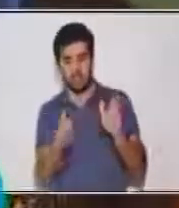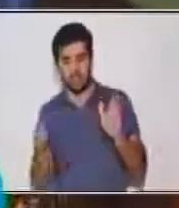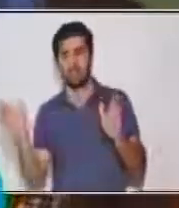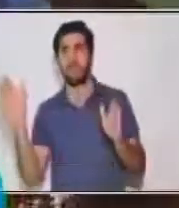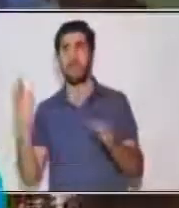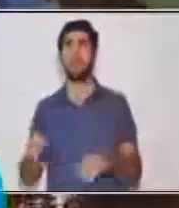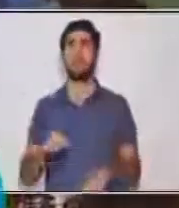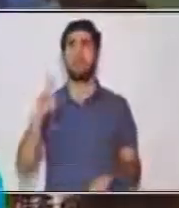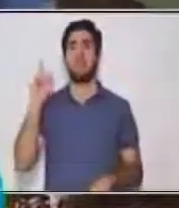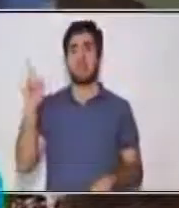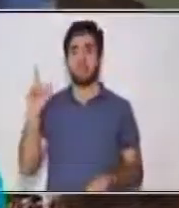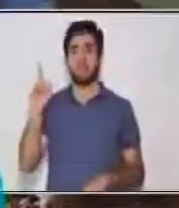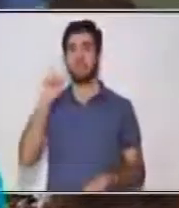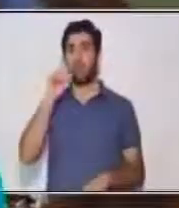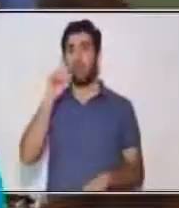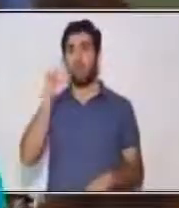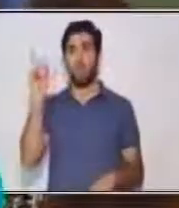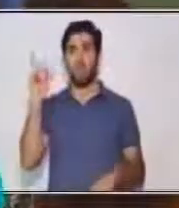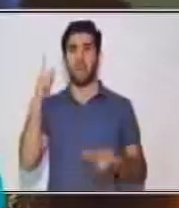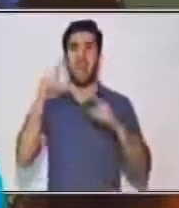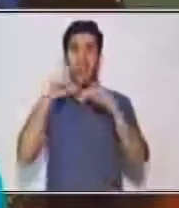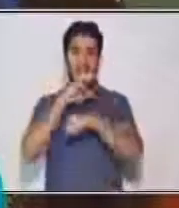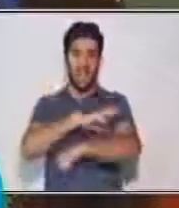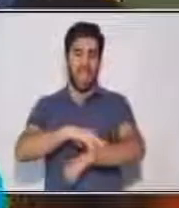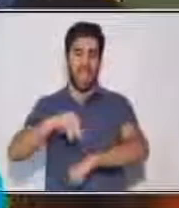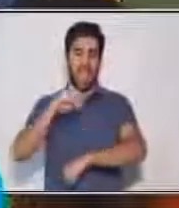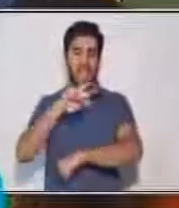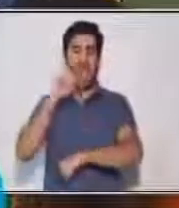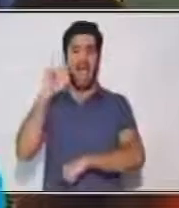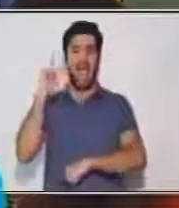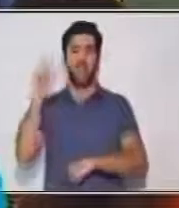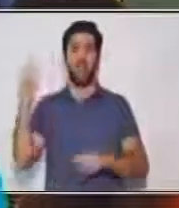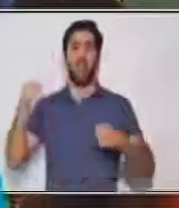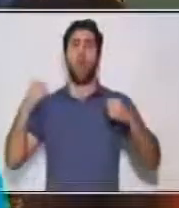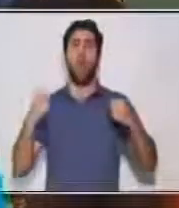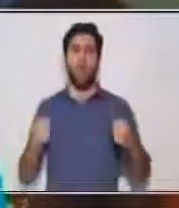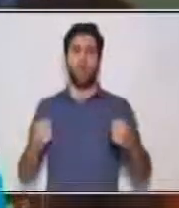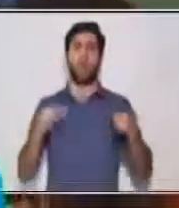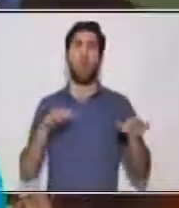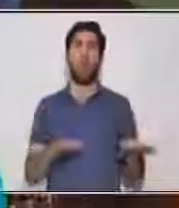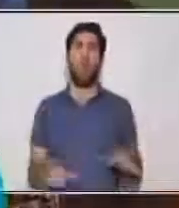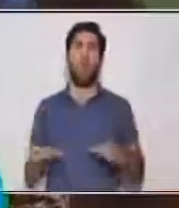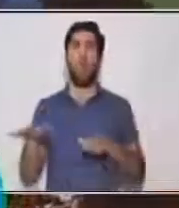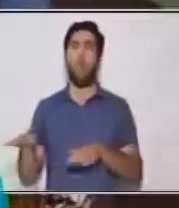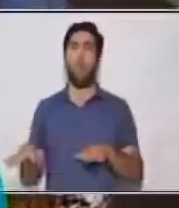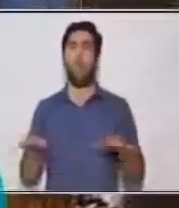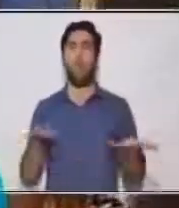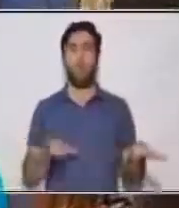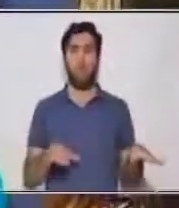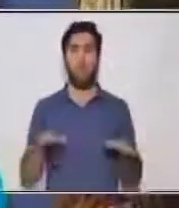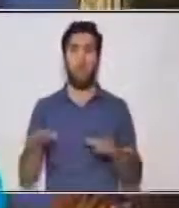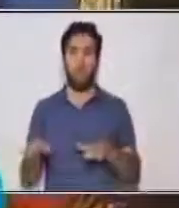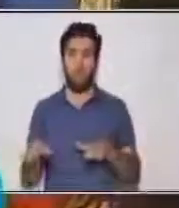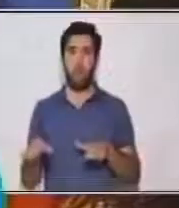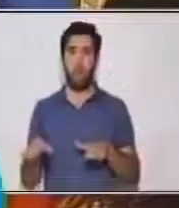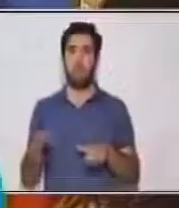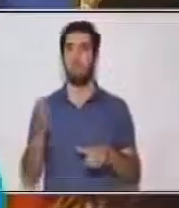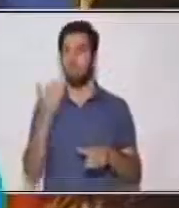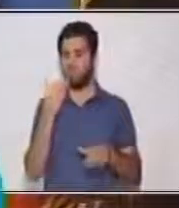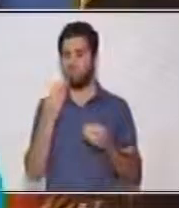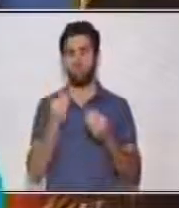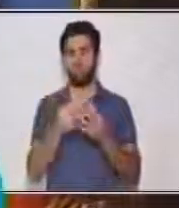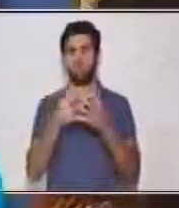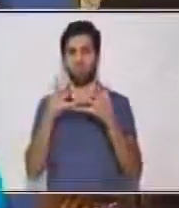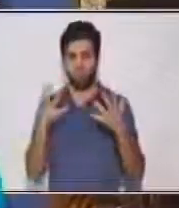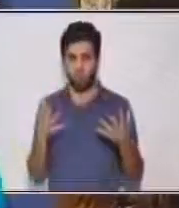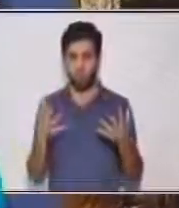es un gato, el columnista que escribe eso, dice que es un gato gordo, perezoso, travieso, pero entrañable. Ahora el hecho es